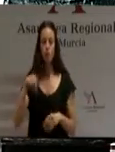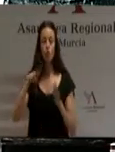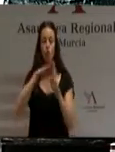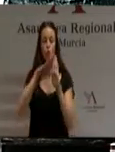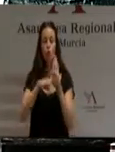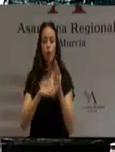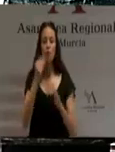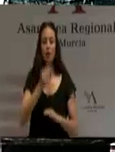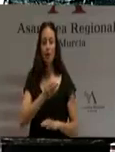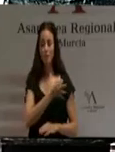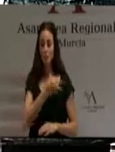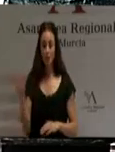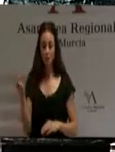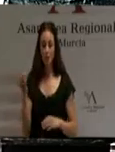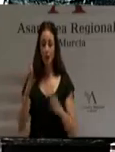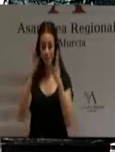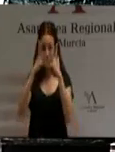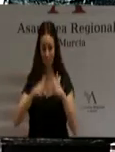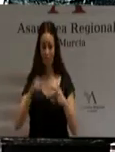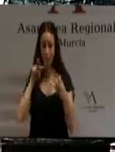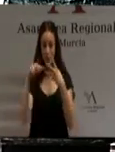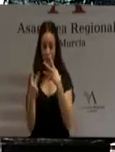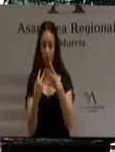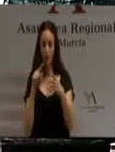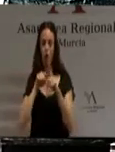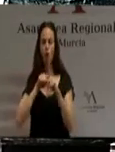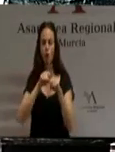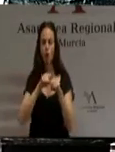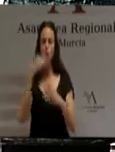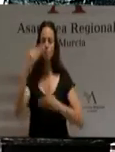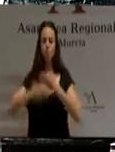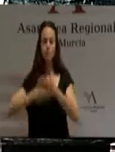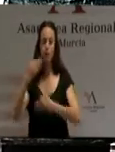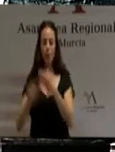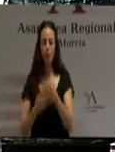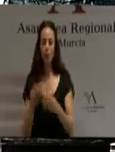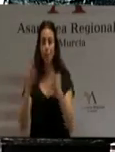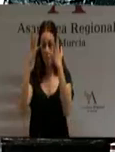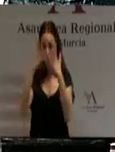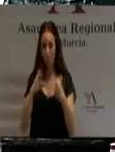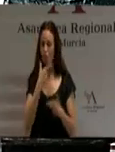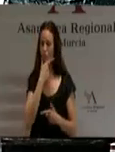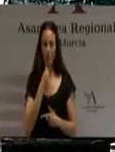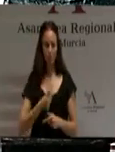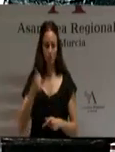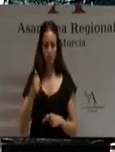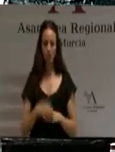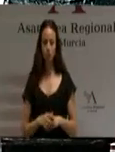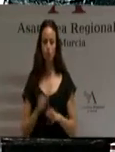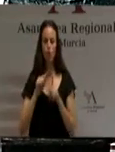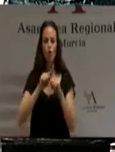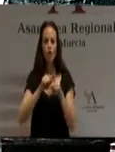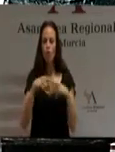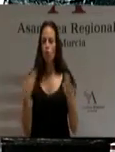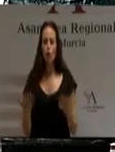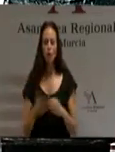eficiencia administrativa y transparencia para avanzar en la simplificación administrativa. Nuestra meta es mantener